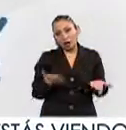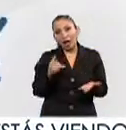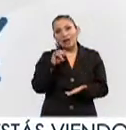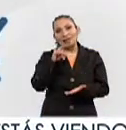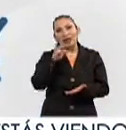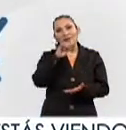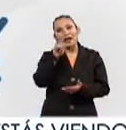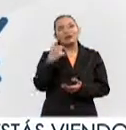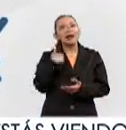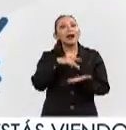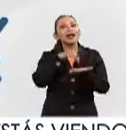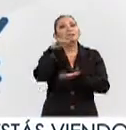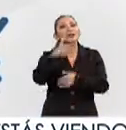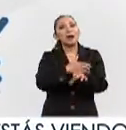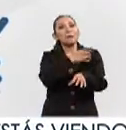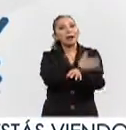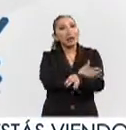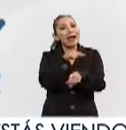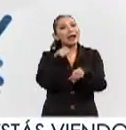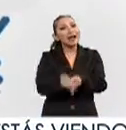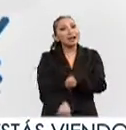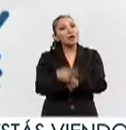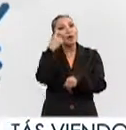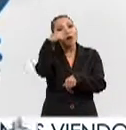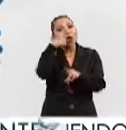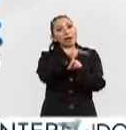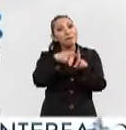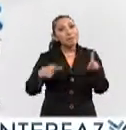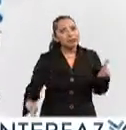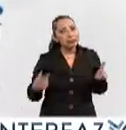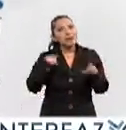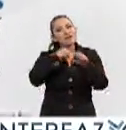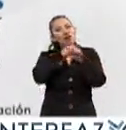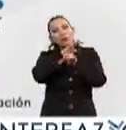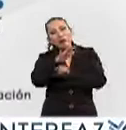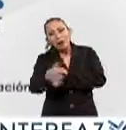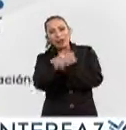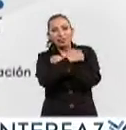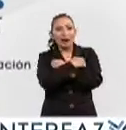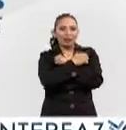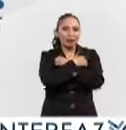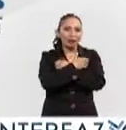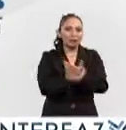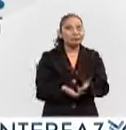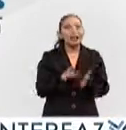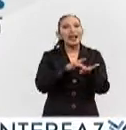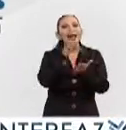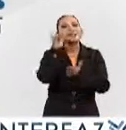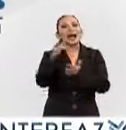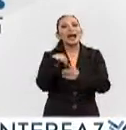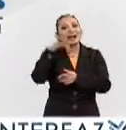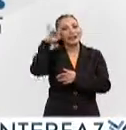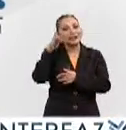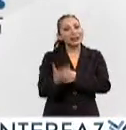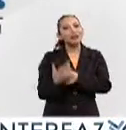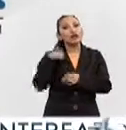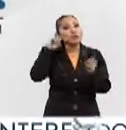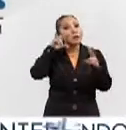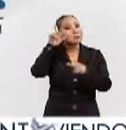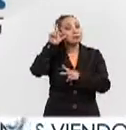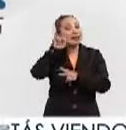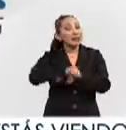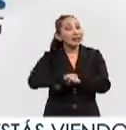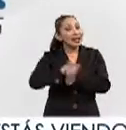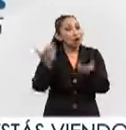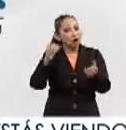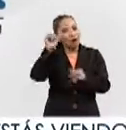Interfaz les damos las gracias por habernos acompañado en esta hora y media de información educativa así es gracias gracias a Griselda Llebra nos vemos mañana